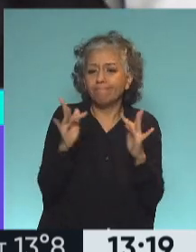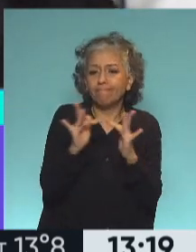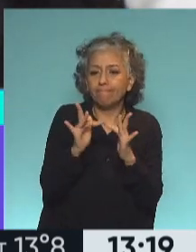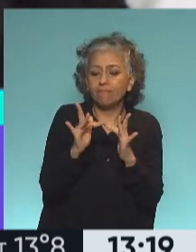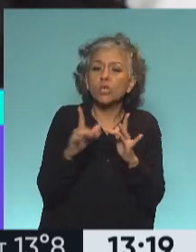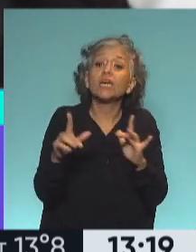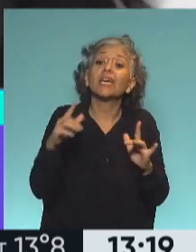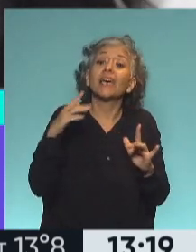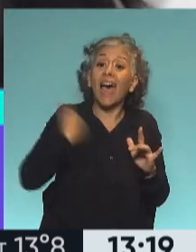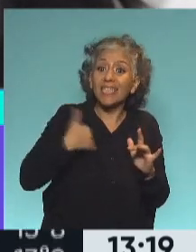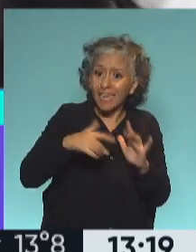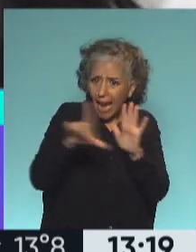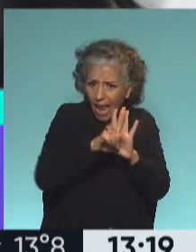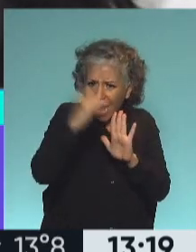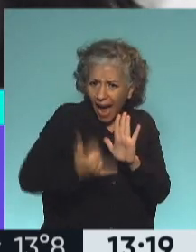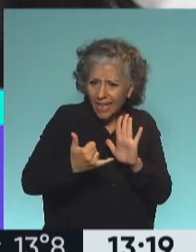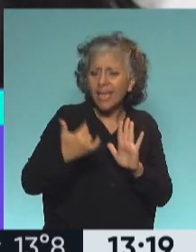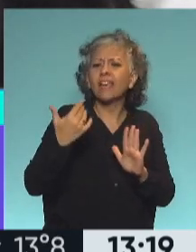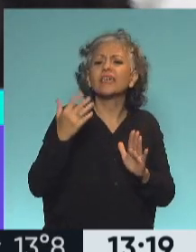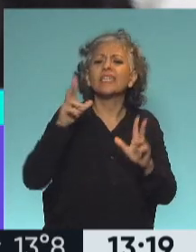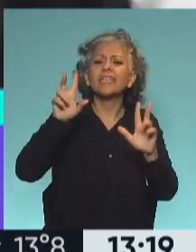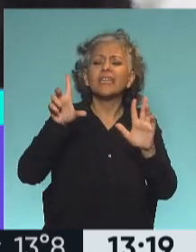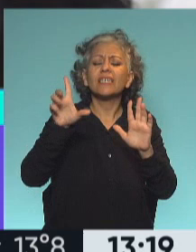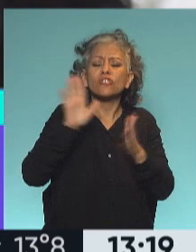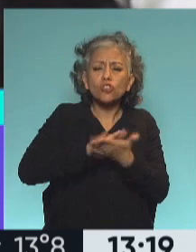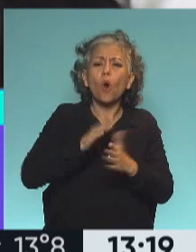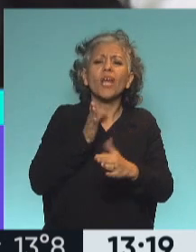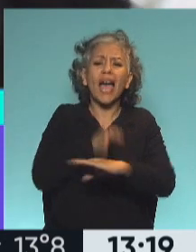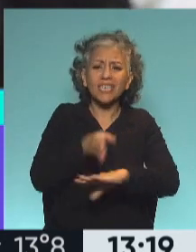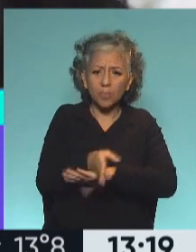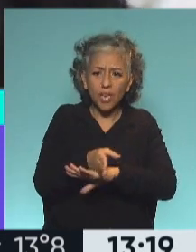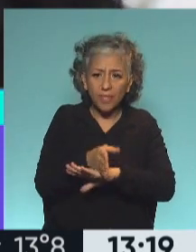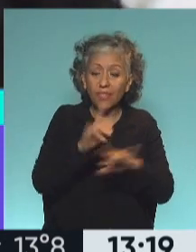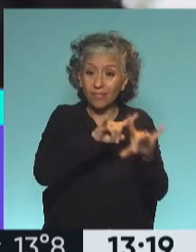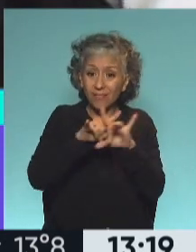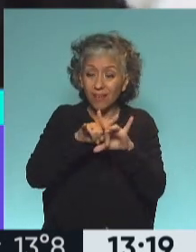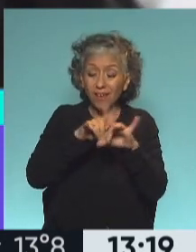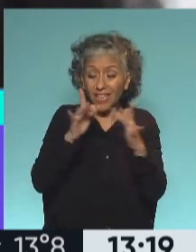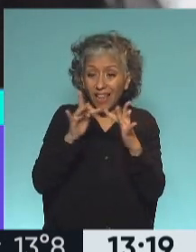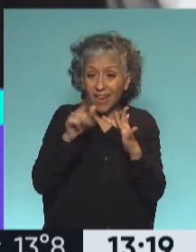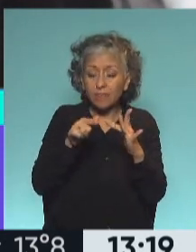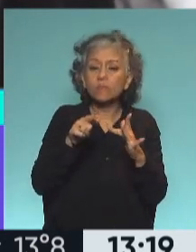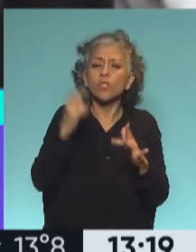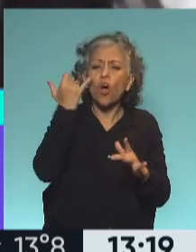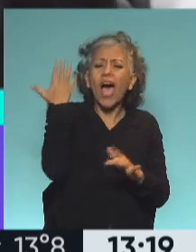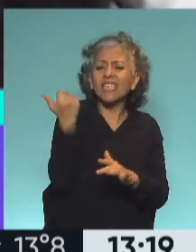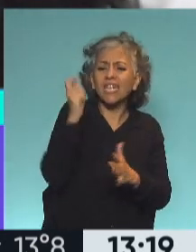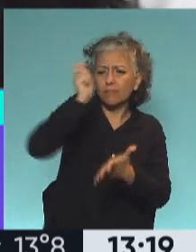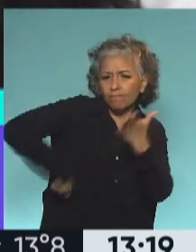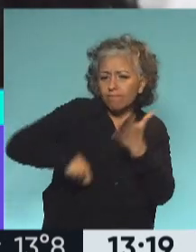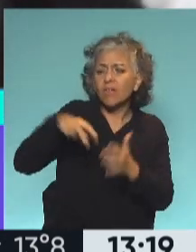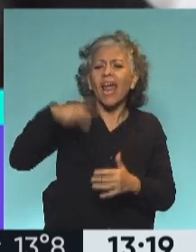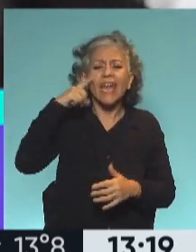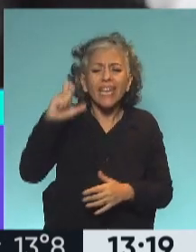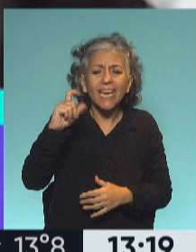con una ley de accesibilidad de los sitios web y ayer firmamos un convenio con NIC Argentina, con la secretaria legal y